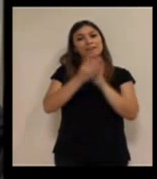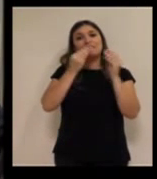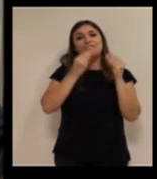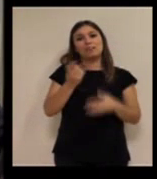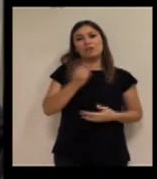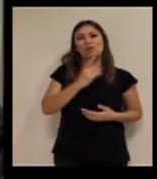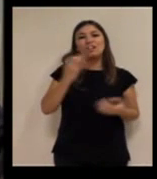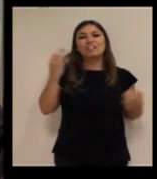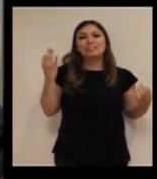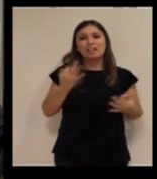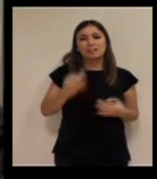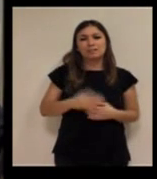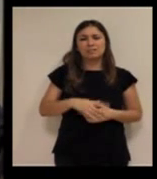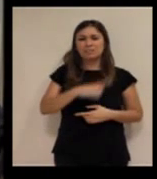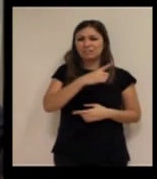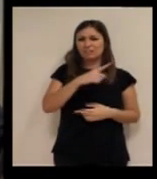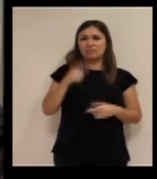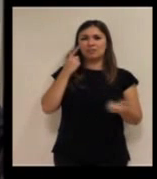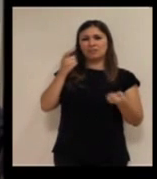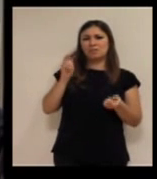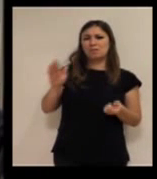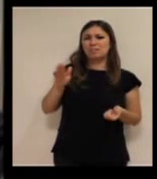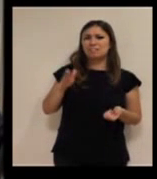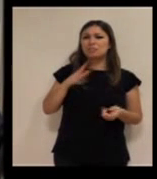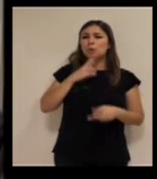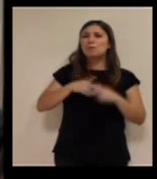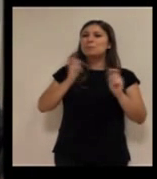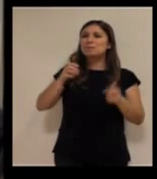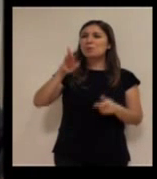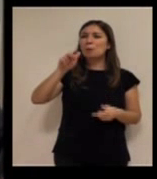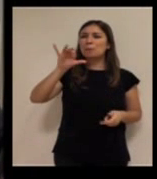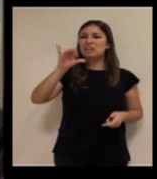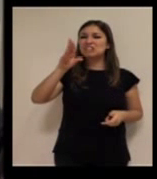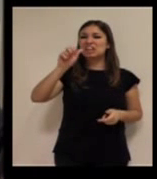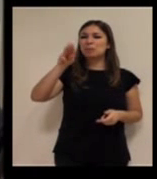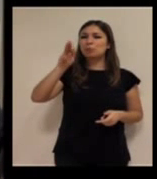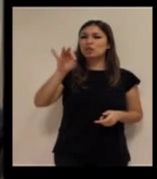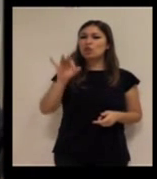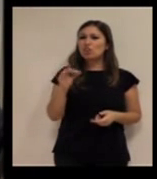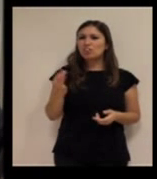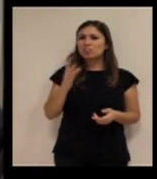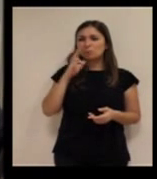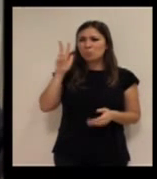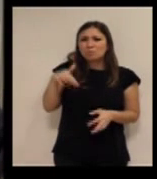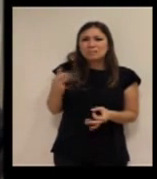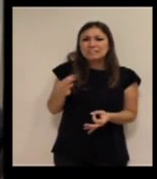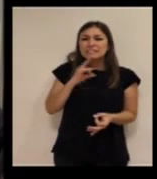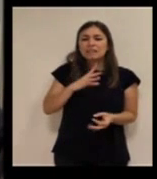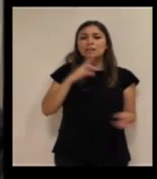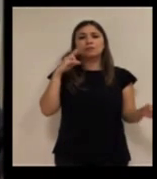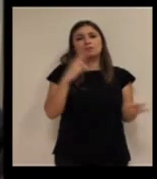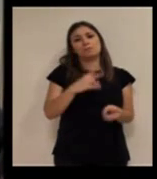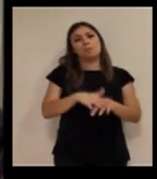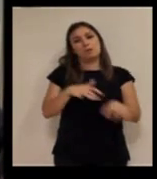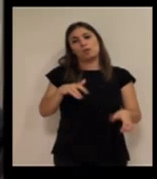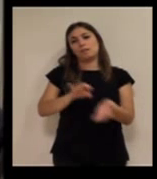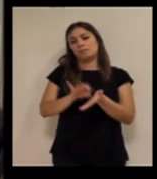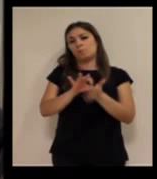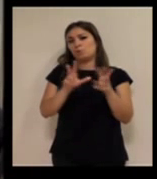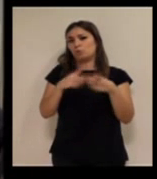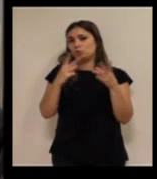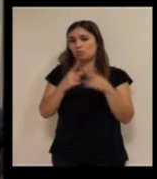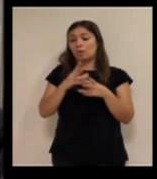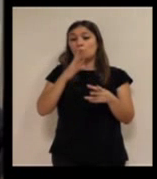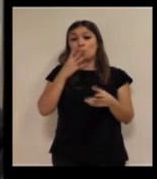no hemos sabido explicar bien al prescriptor. ¿Quién es el prescriptor? En la mayoría de los casos, los servicios sociales. Los servicios sociales. Porque son los que